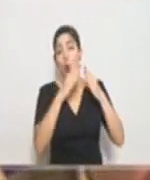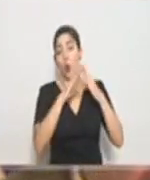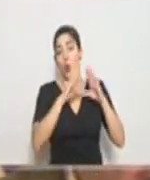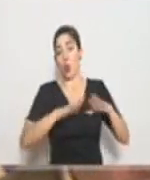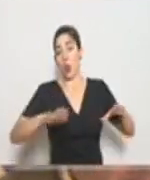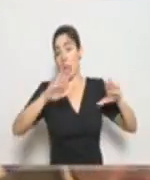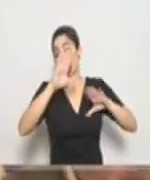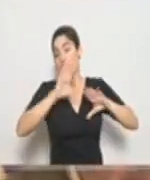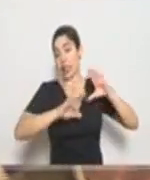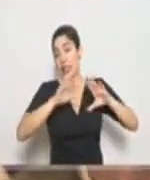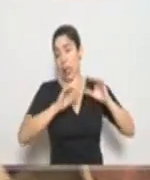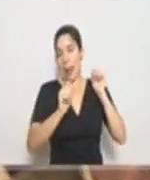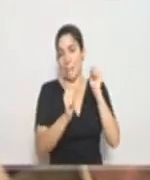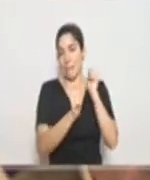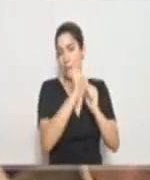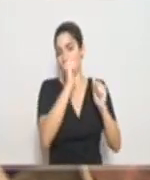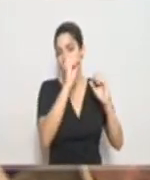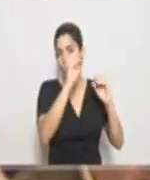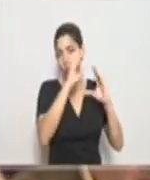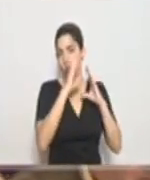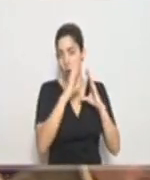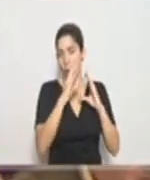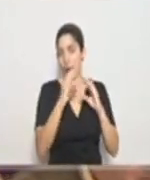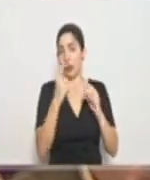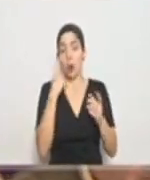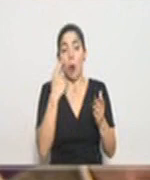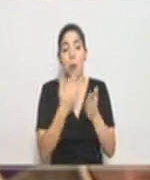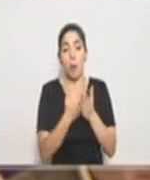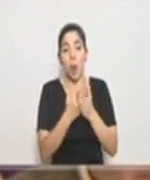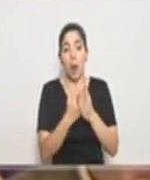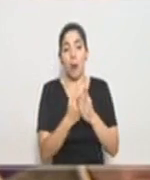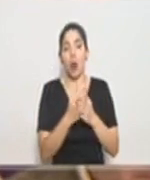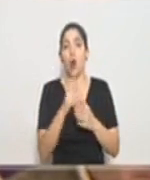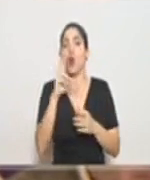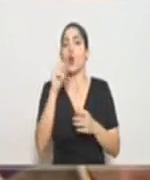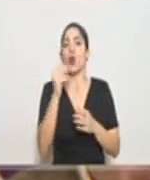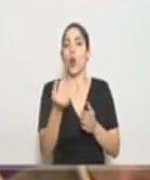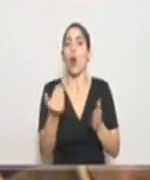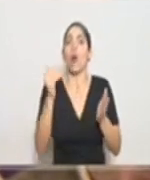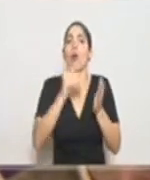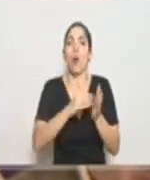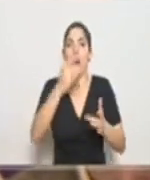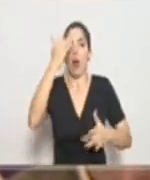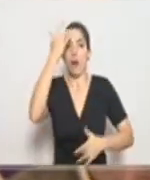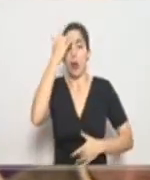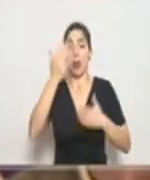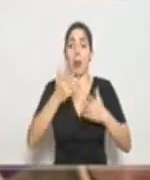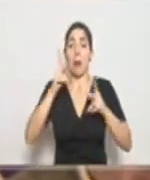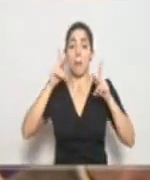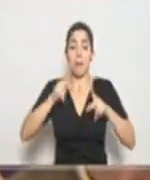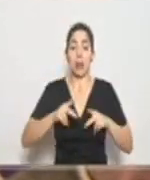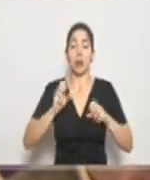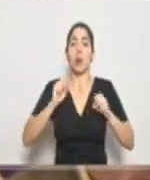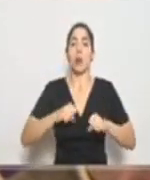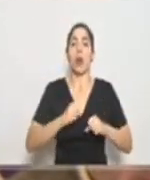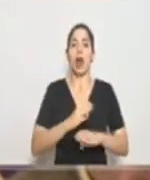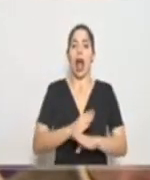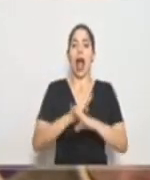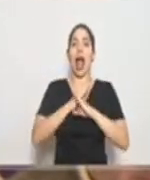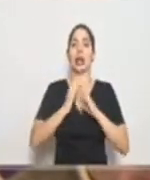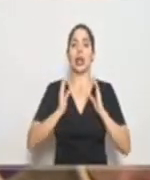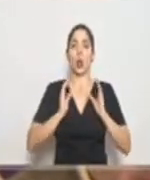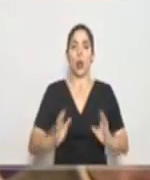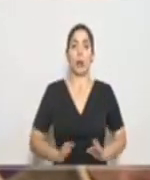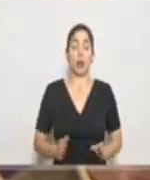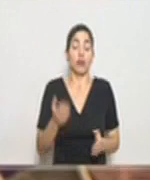científica mayoritariamente y con un poco más de evidencia es que no se reinfectan que la persona puede desarrollar los anticuerpos y